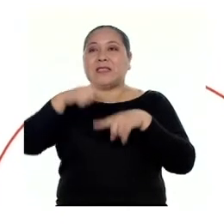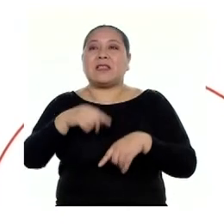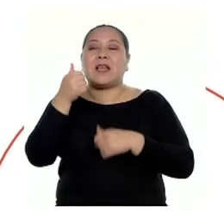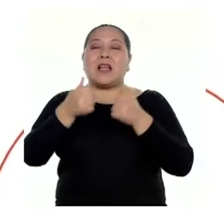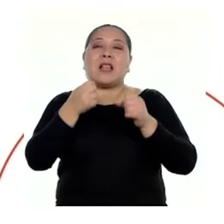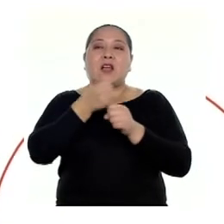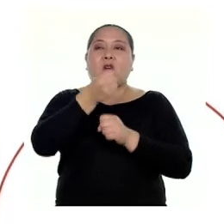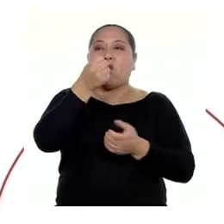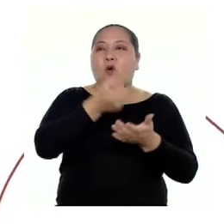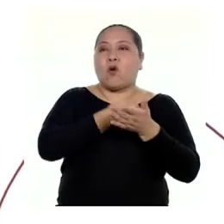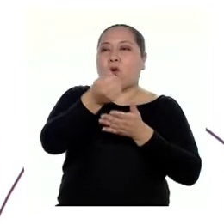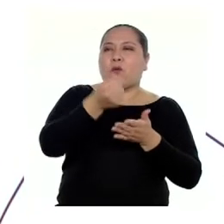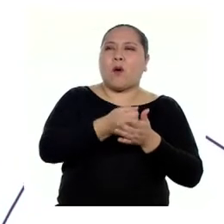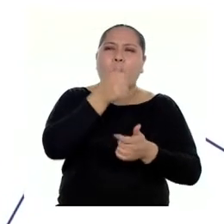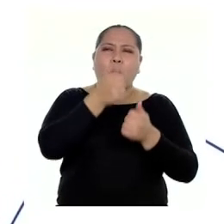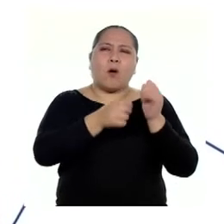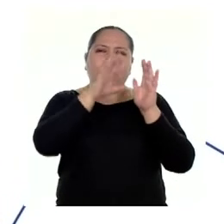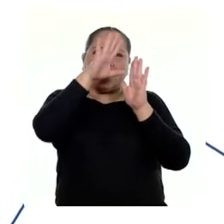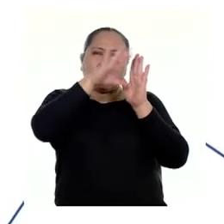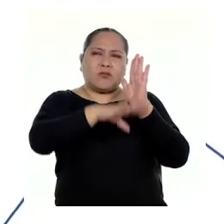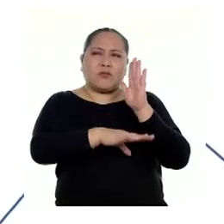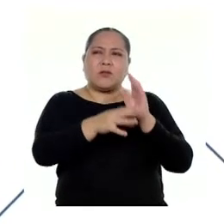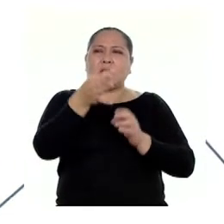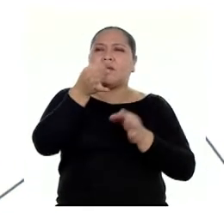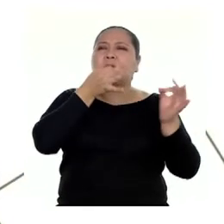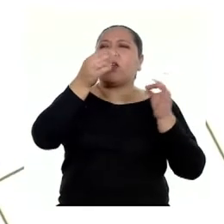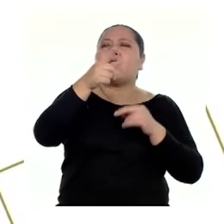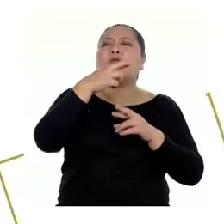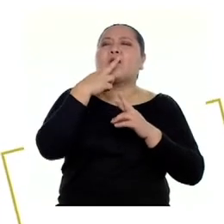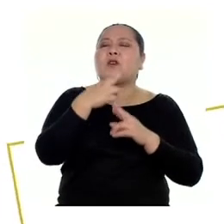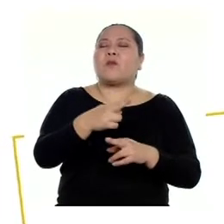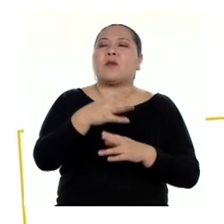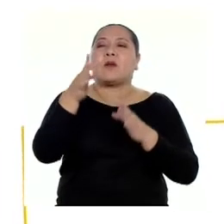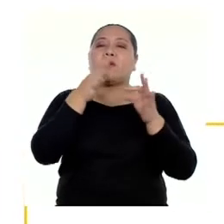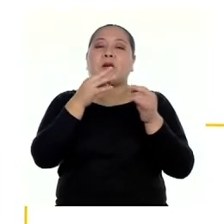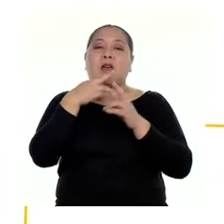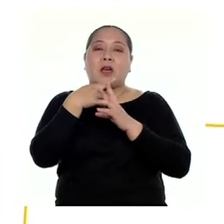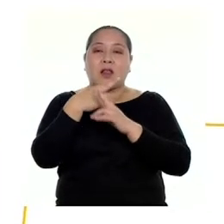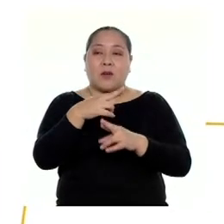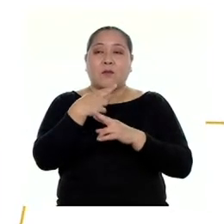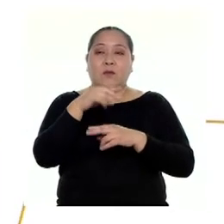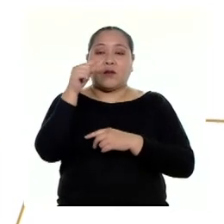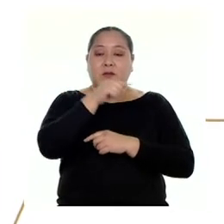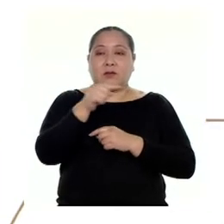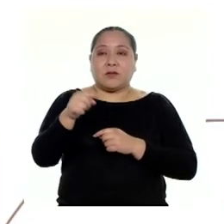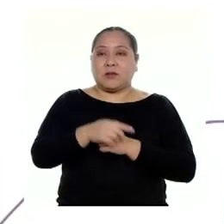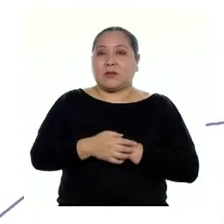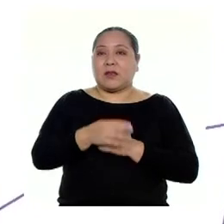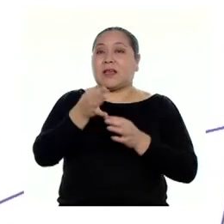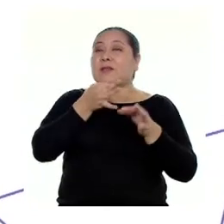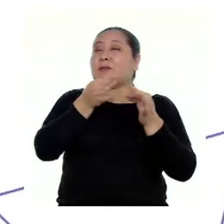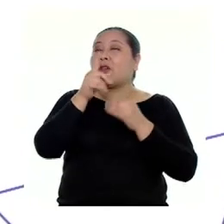de TV es la más económica? Justifica tu respuesta al explicar el problema argumentando tus planteamientos.